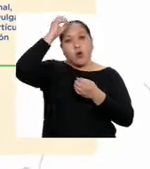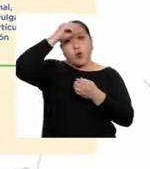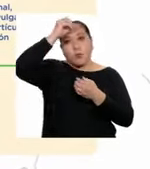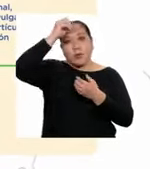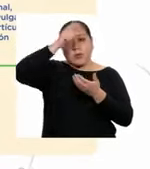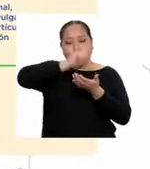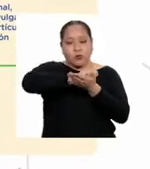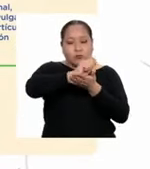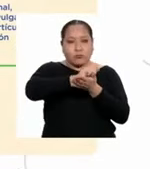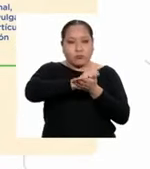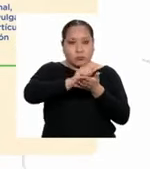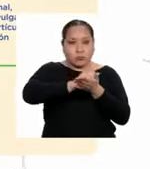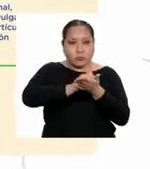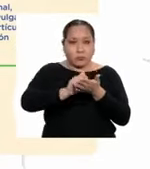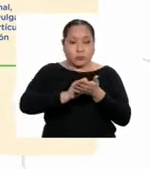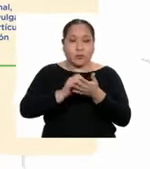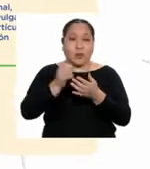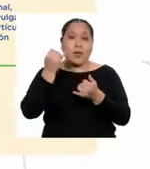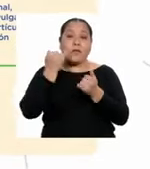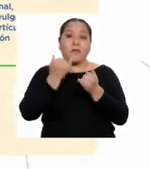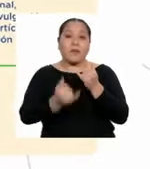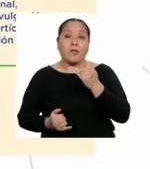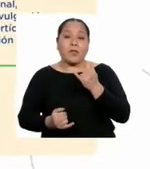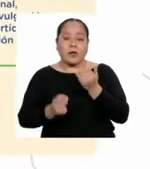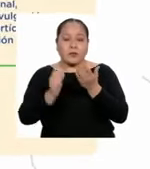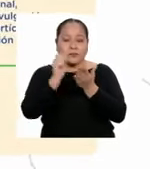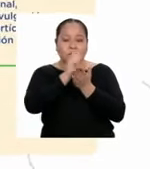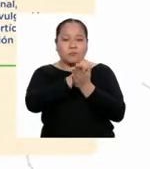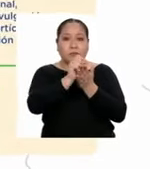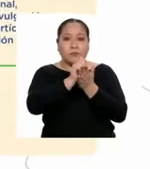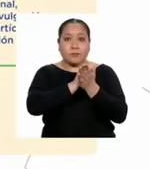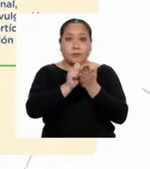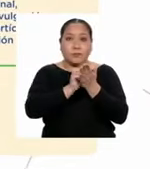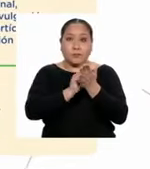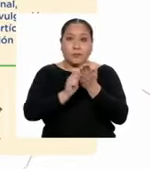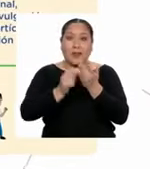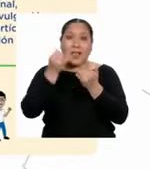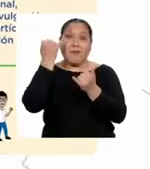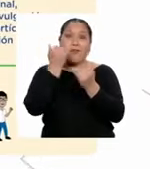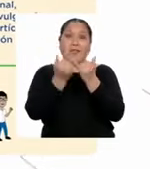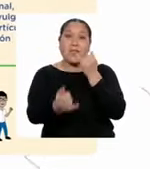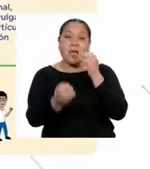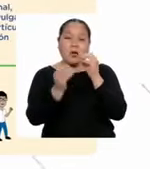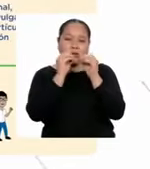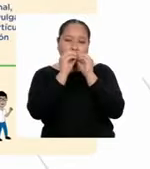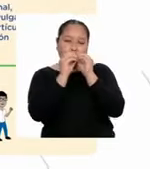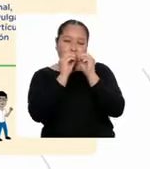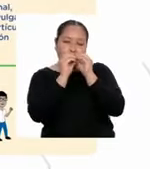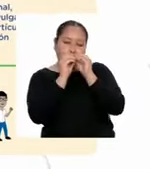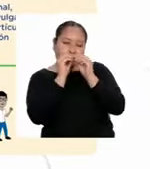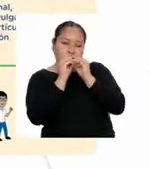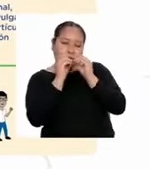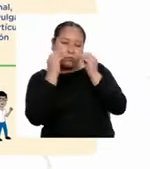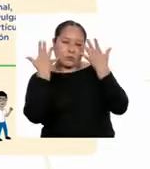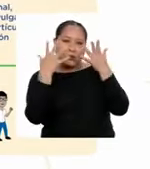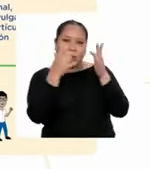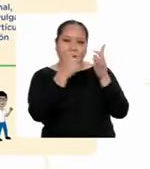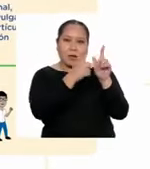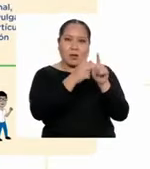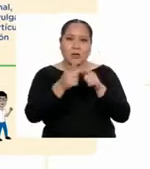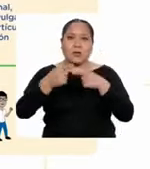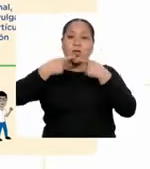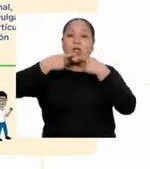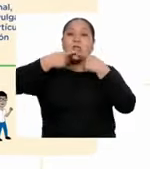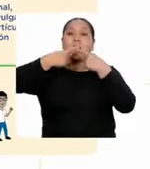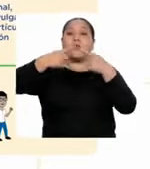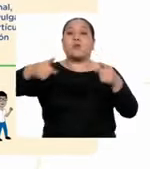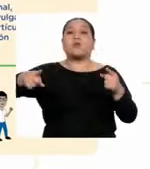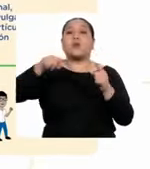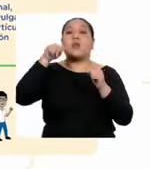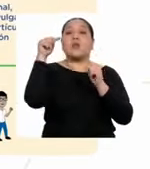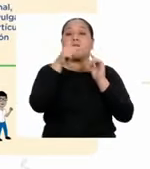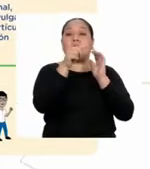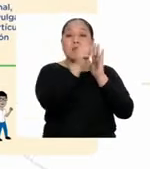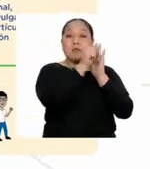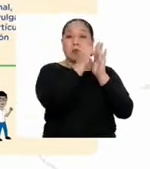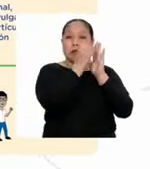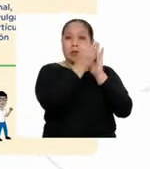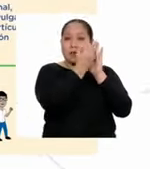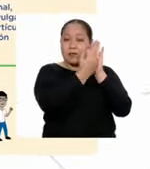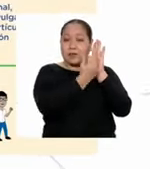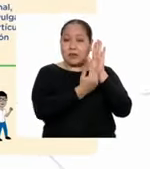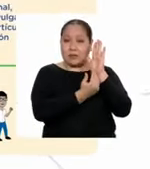Finalmente, se redactará la versión final, corrección y divulgación del artículo.